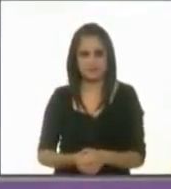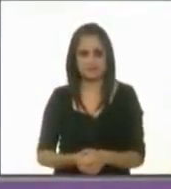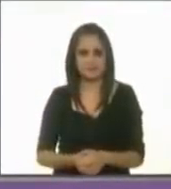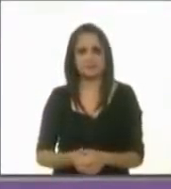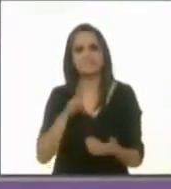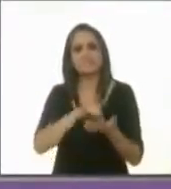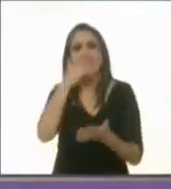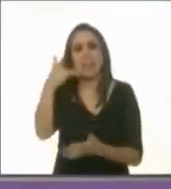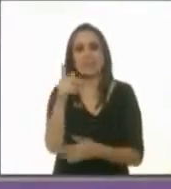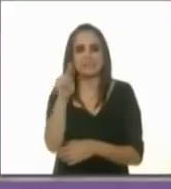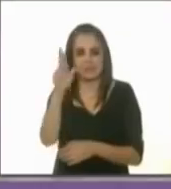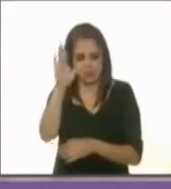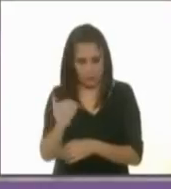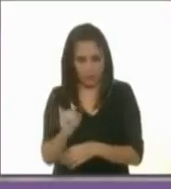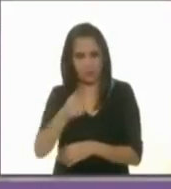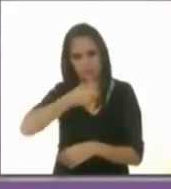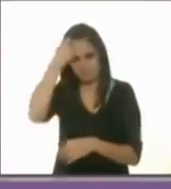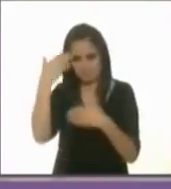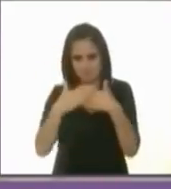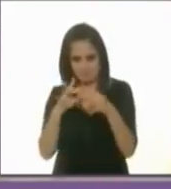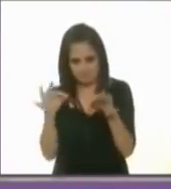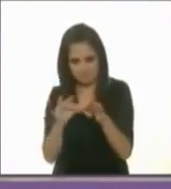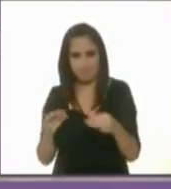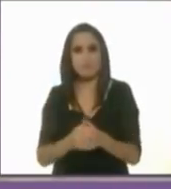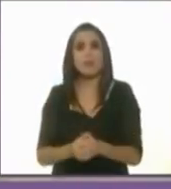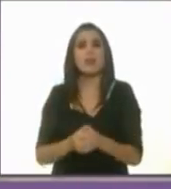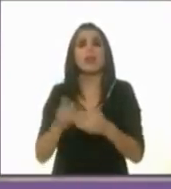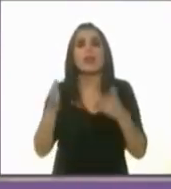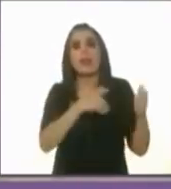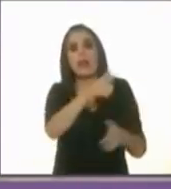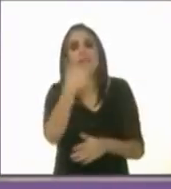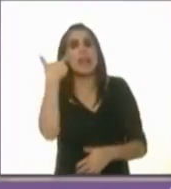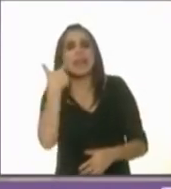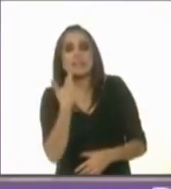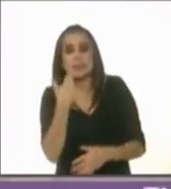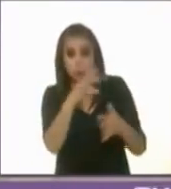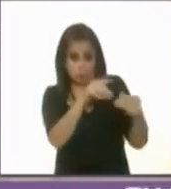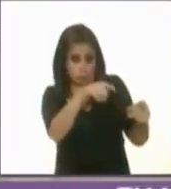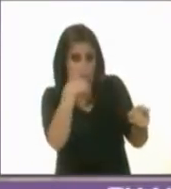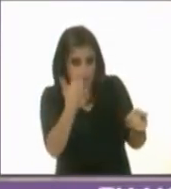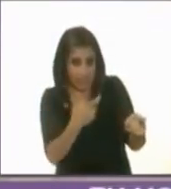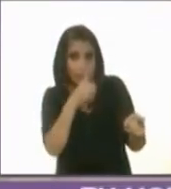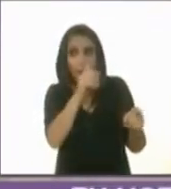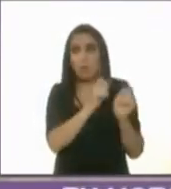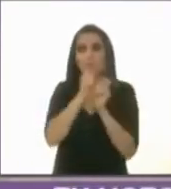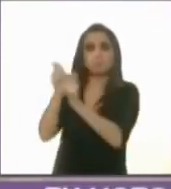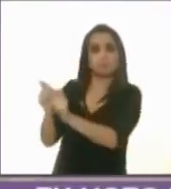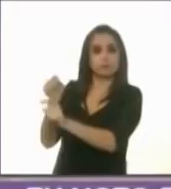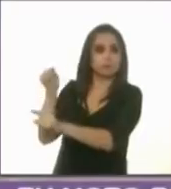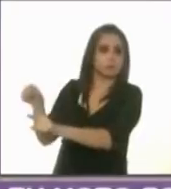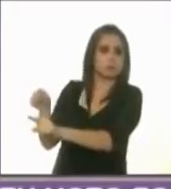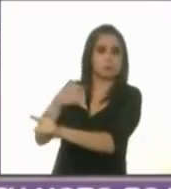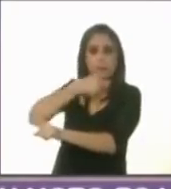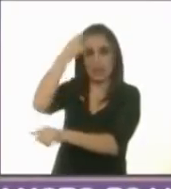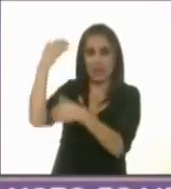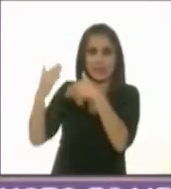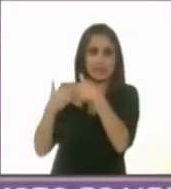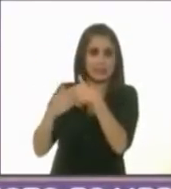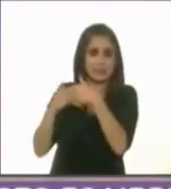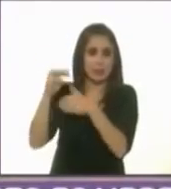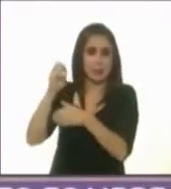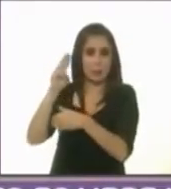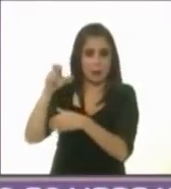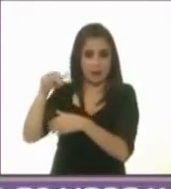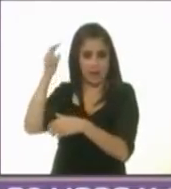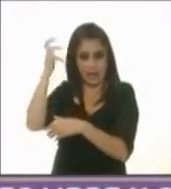gracias. Purificación Carpinteiro. ¿Tiene el uso de la voz Marco Rascón? Al menos de que se lo quiera ceder a la candidata de Juntos Haremos Historia